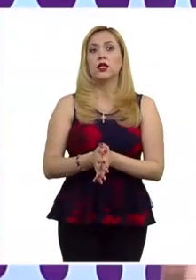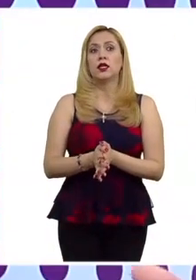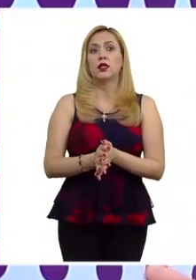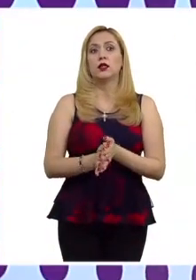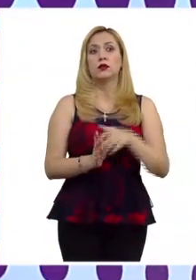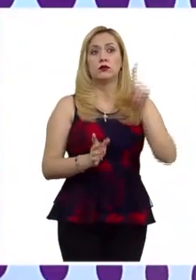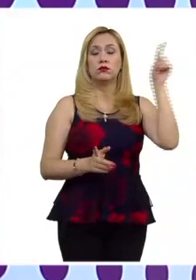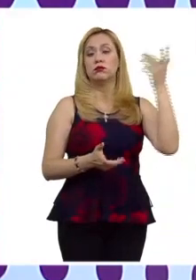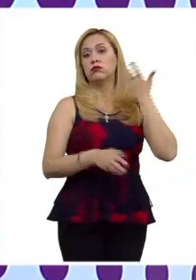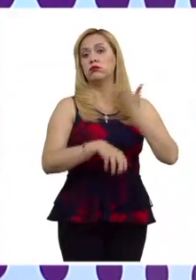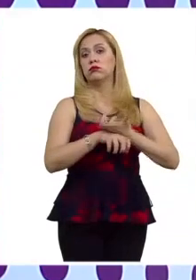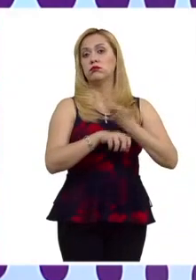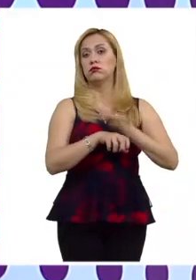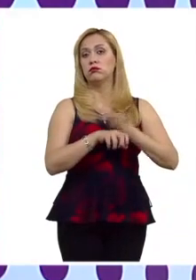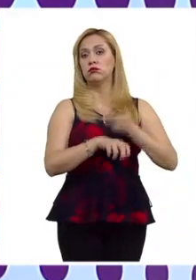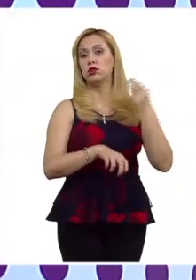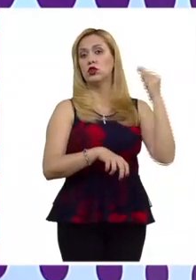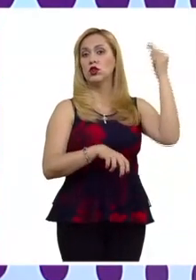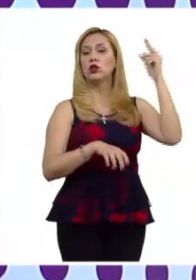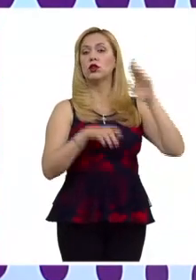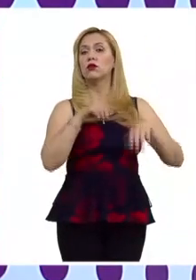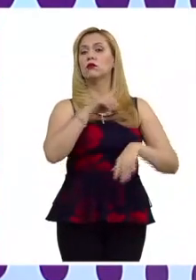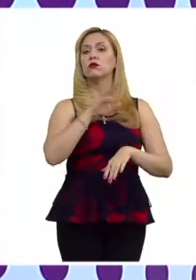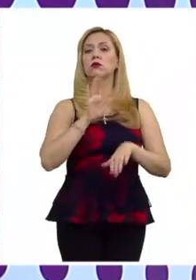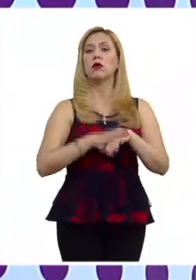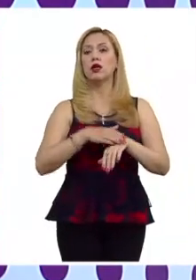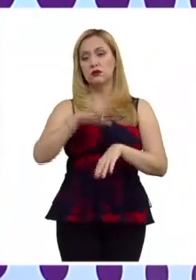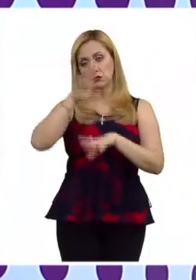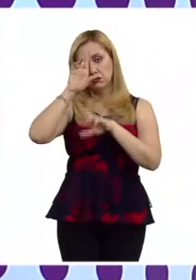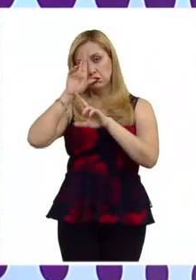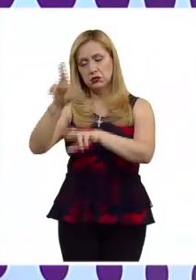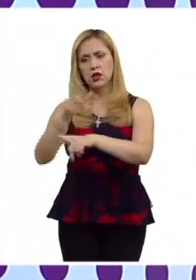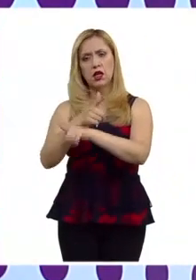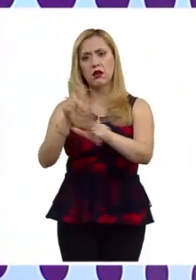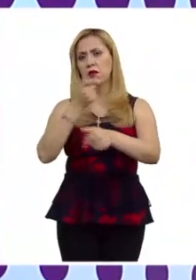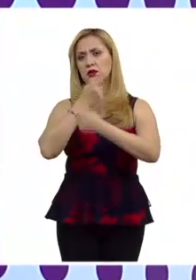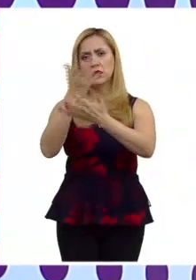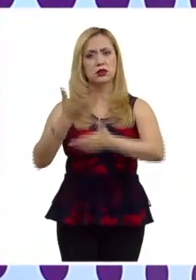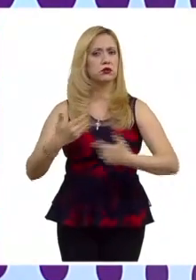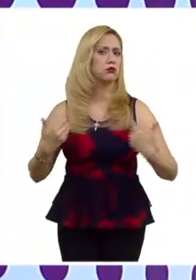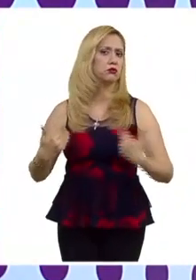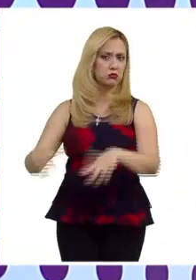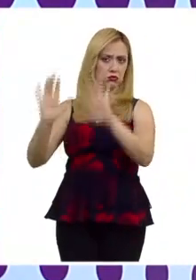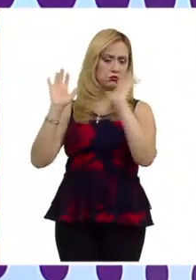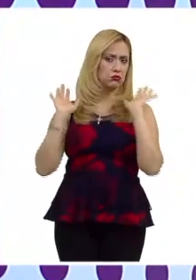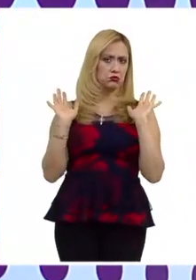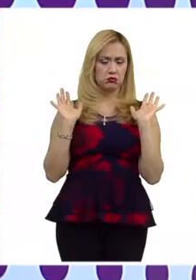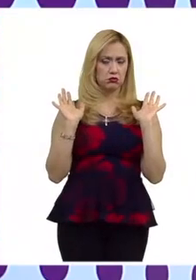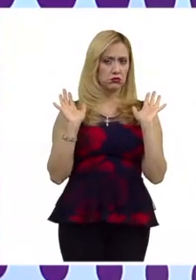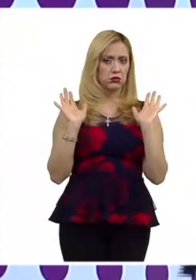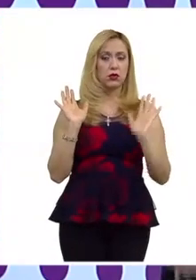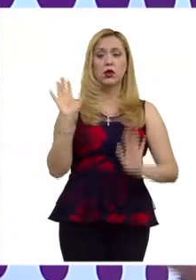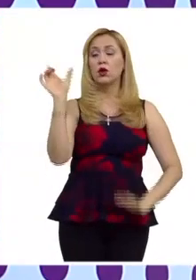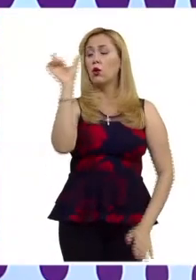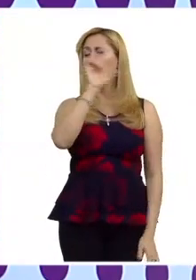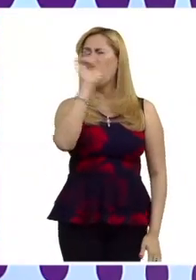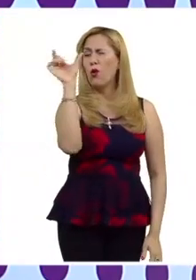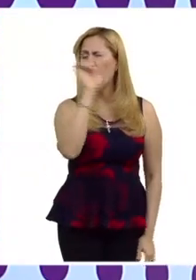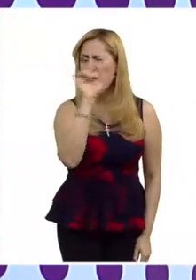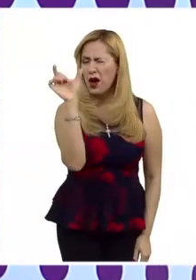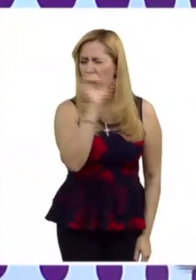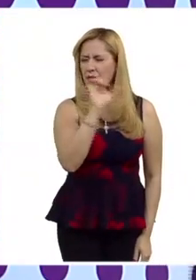una mayor tolerancia a lo que es la libertad de expresión y solo y cuando ya esto